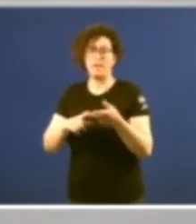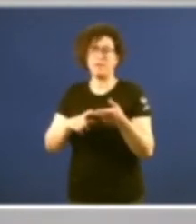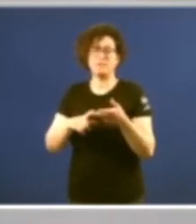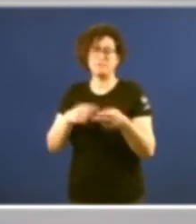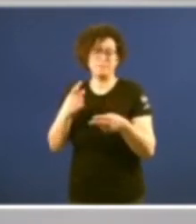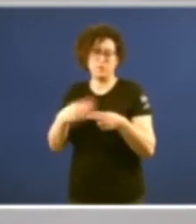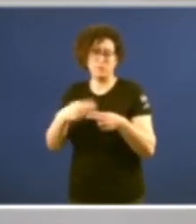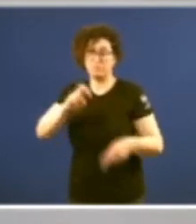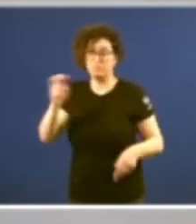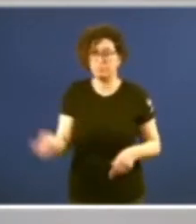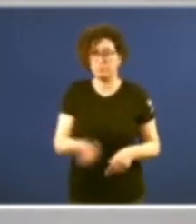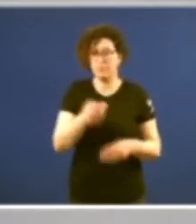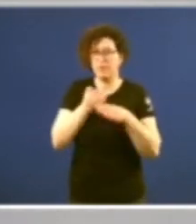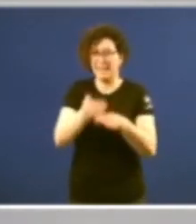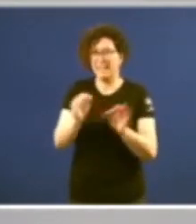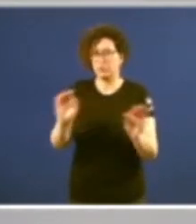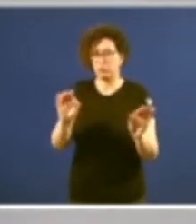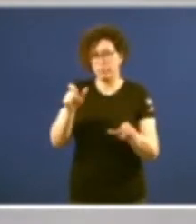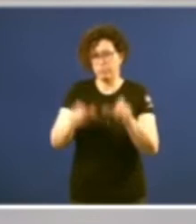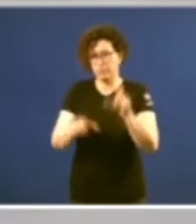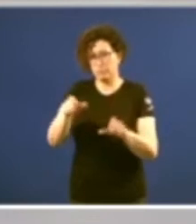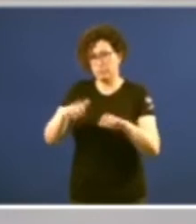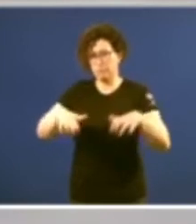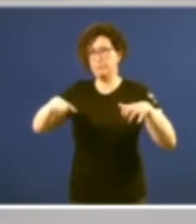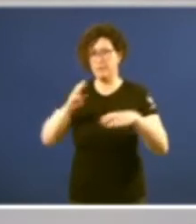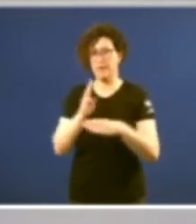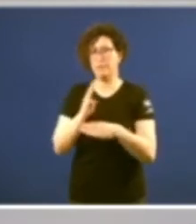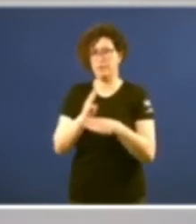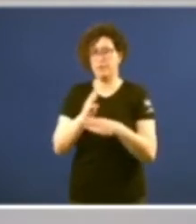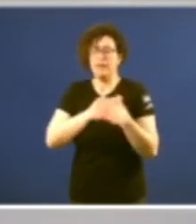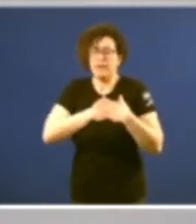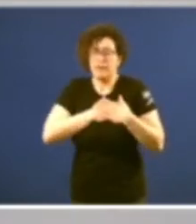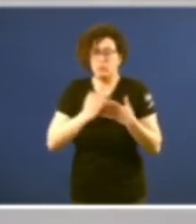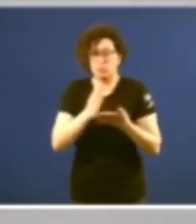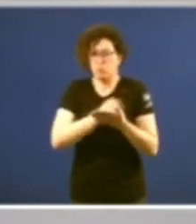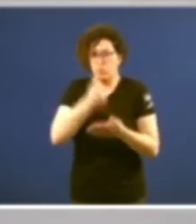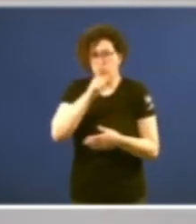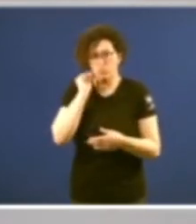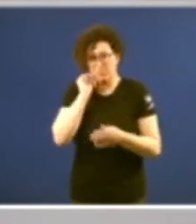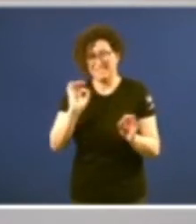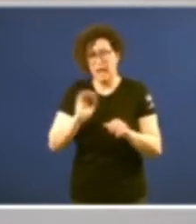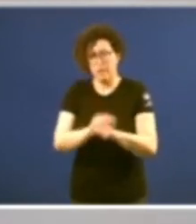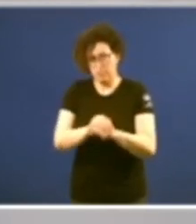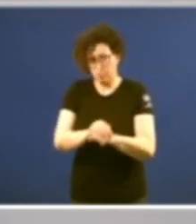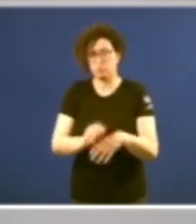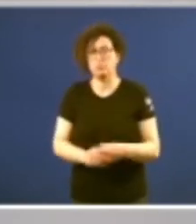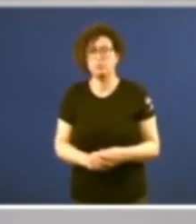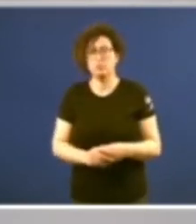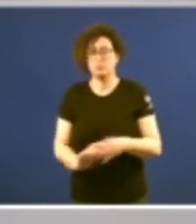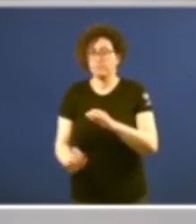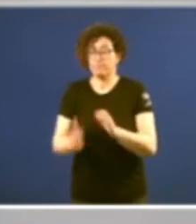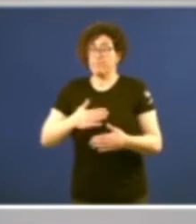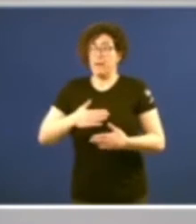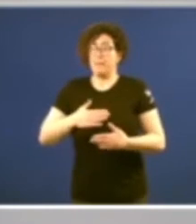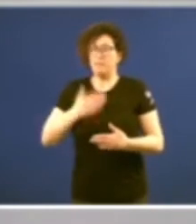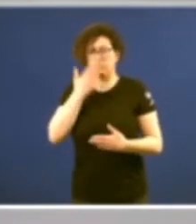restantes parlamentarios, queridos todos, queridos amigos. Constituye para mí